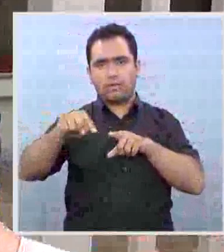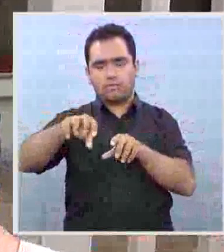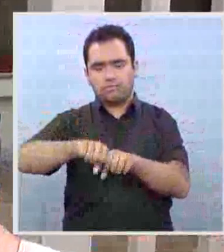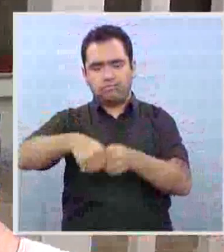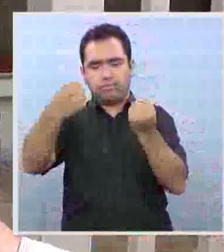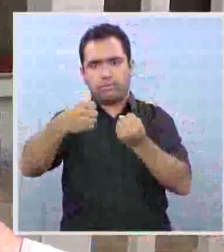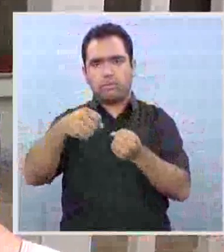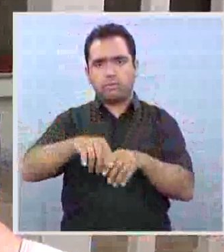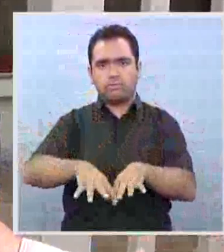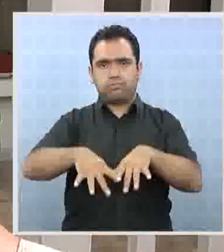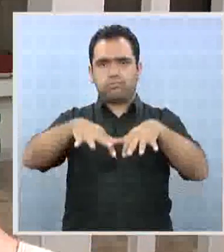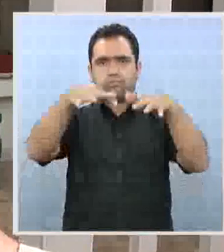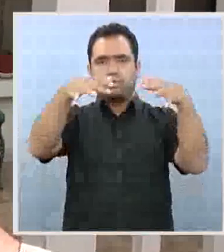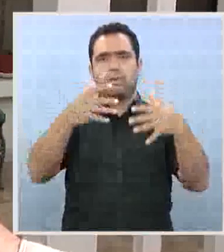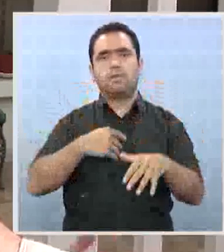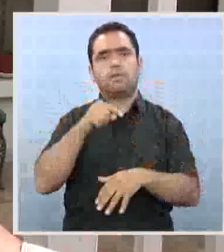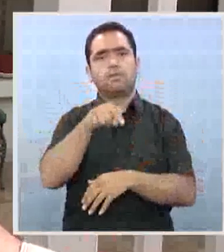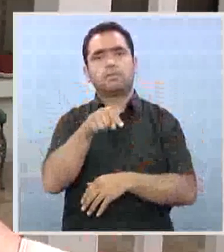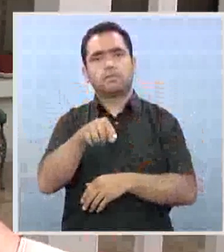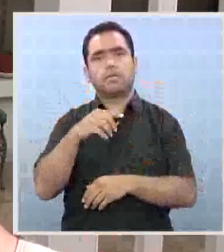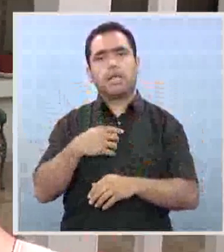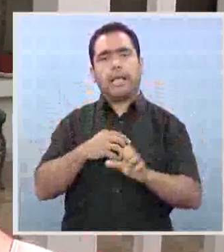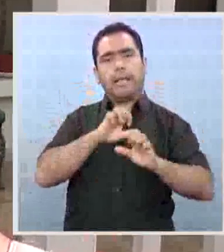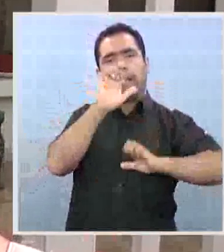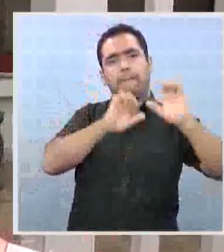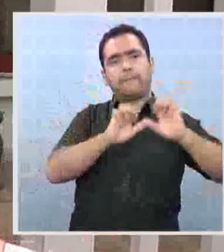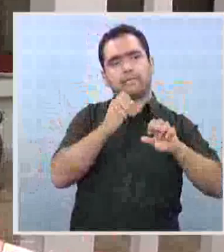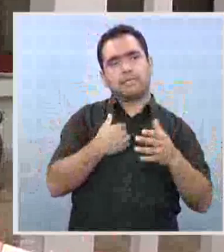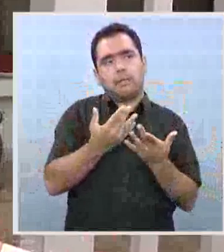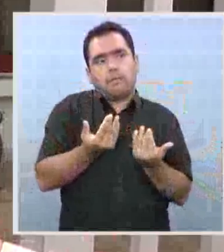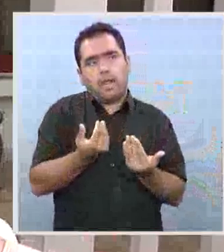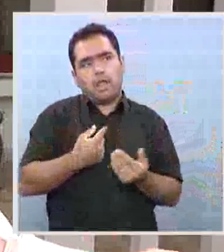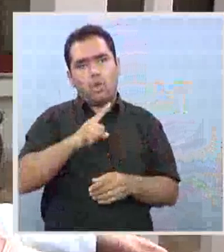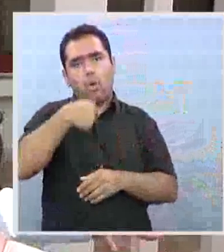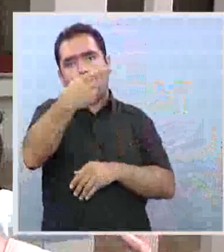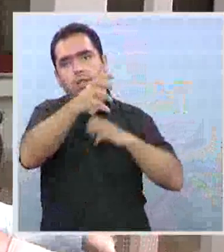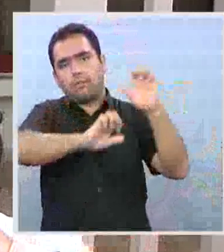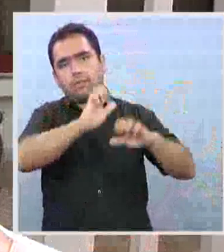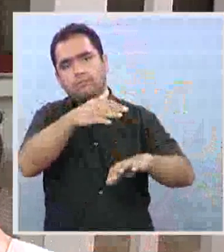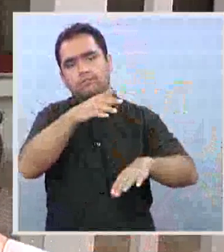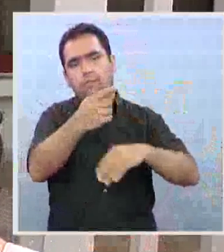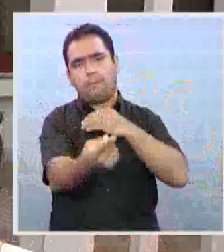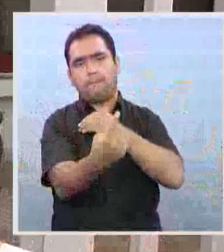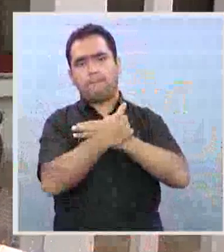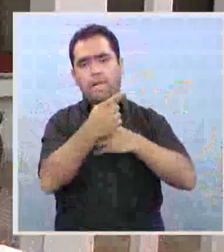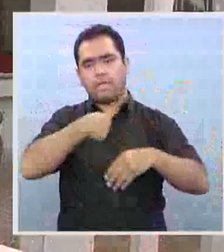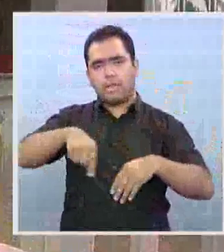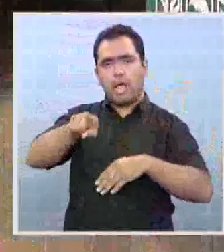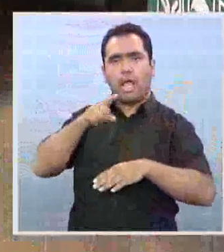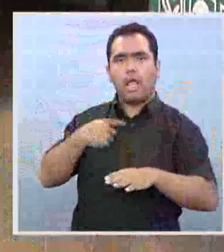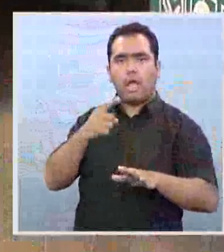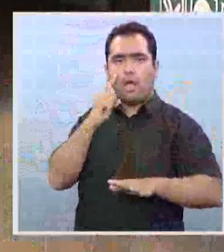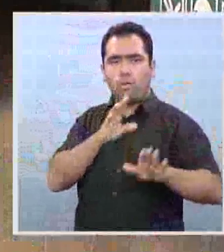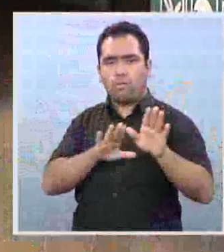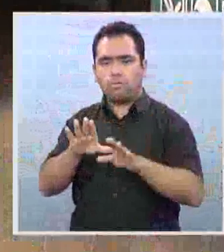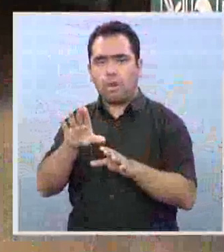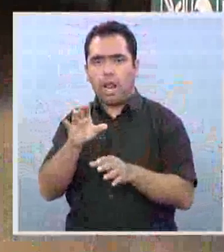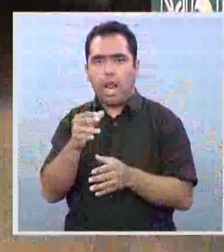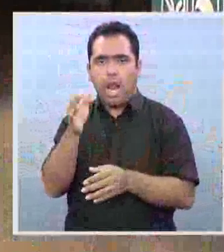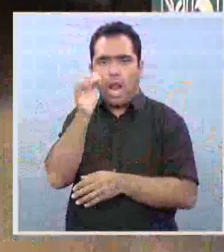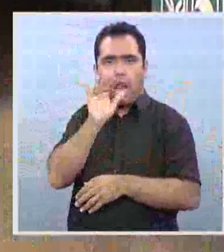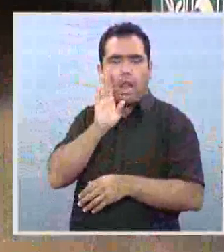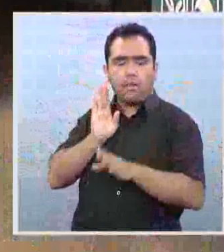estaban pidiendo que los autorizaran a mandar la empresa que hace la sanitización del